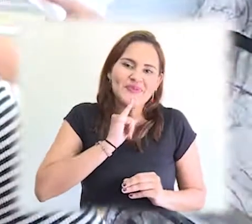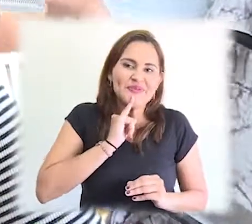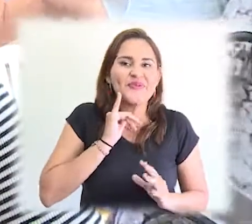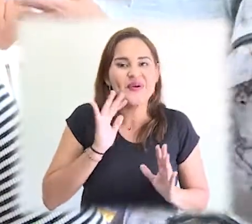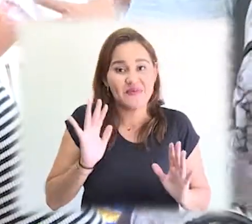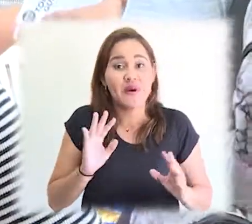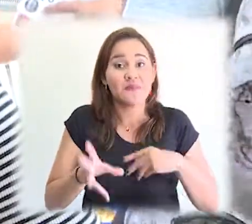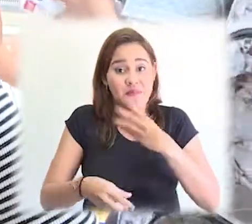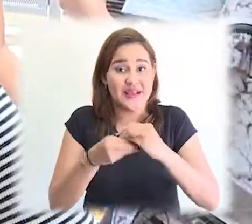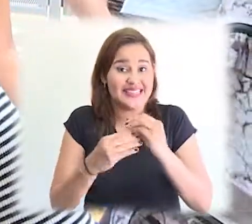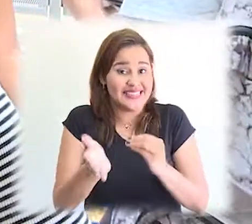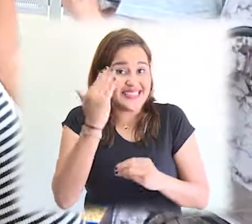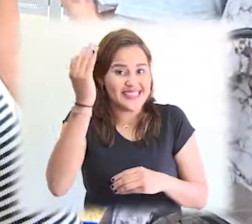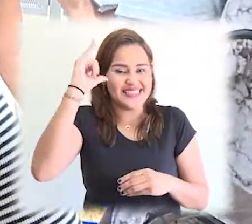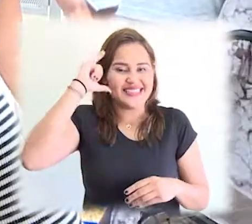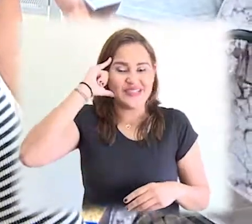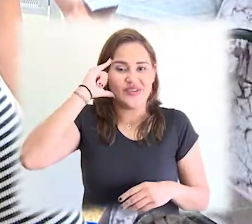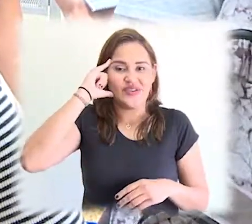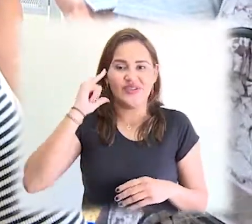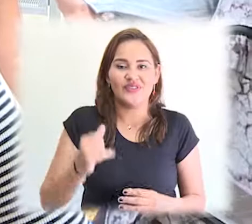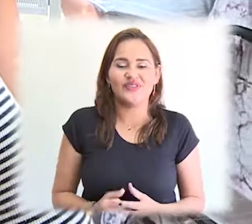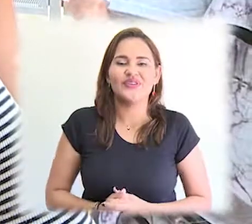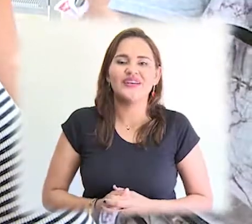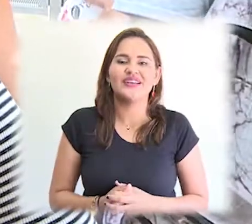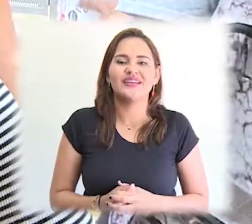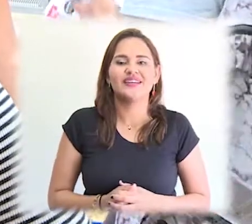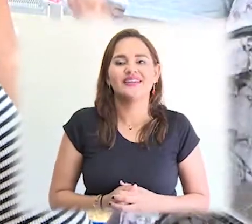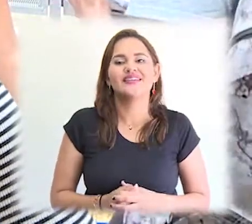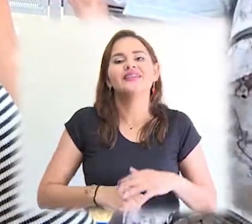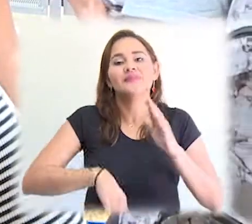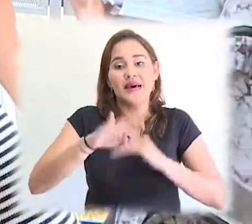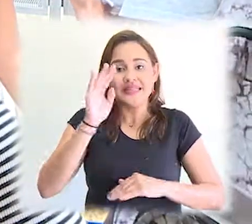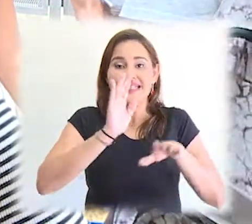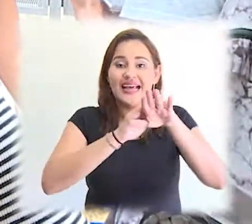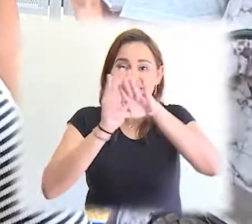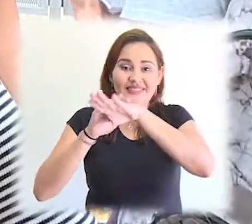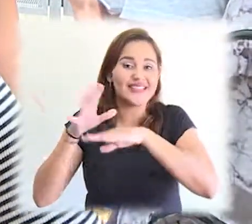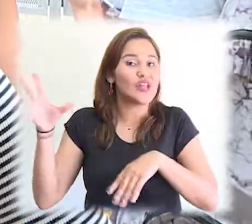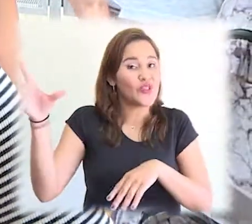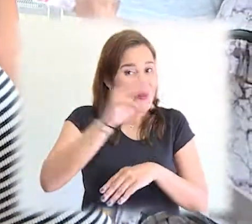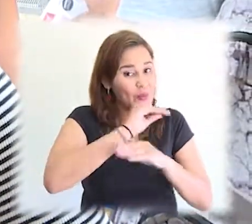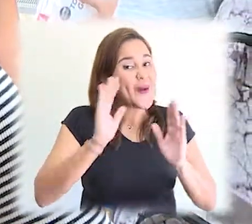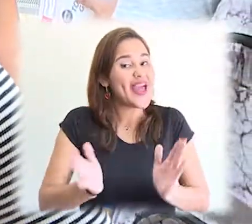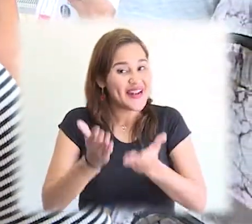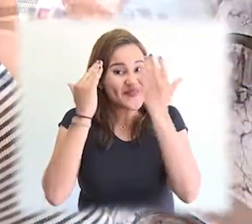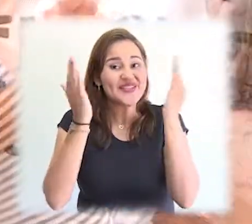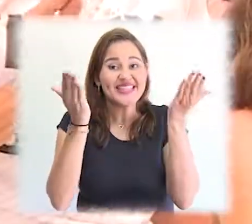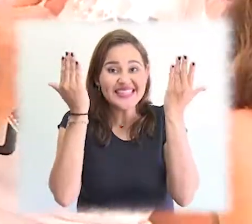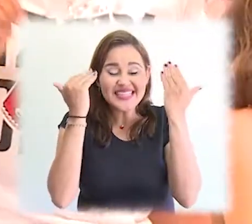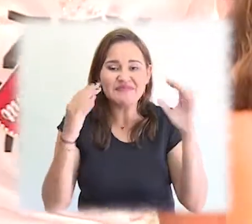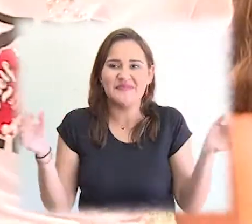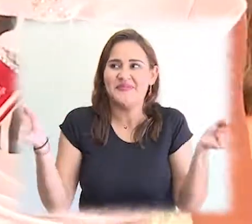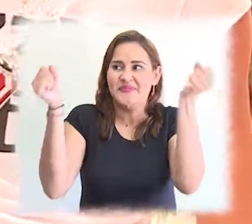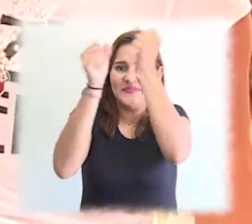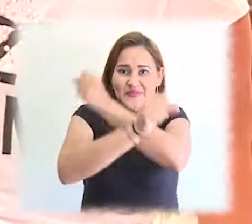entender todo lo que se dice en el curso y a aprovechar mi curso de psicología.